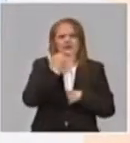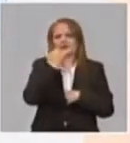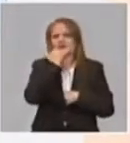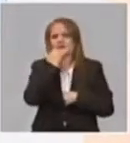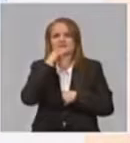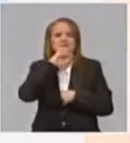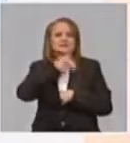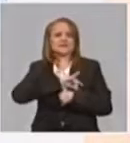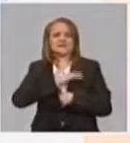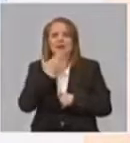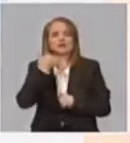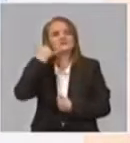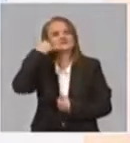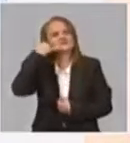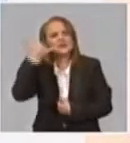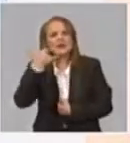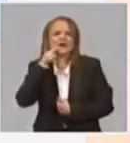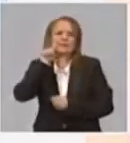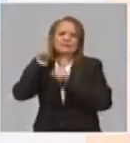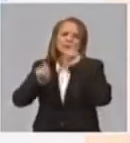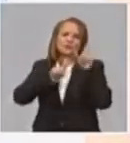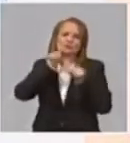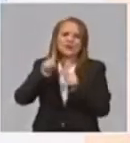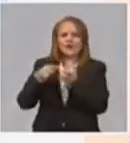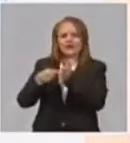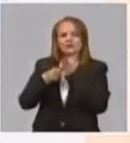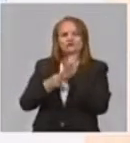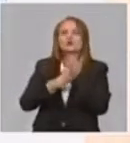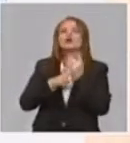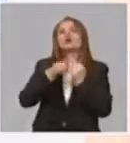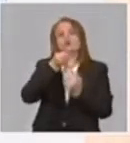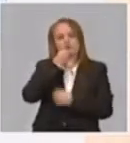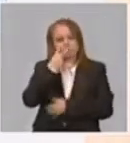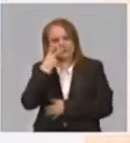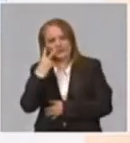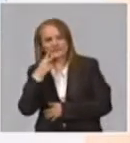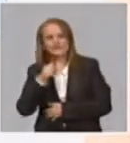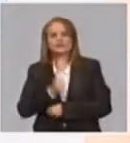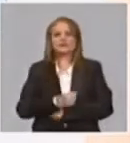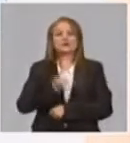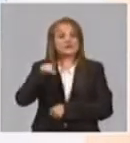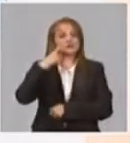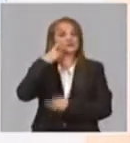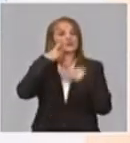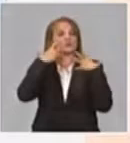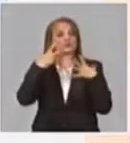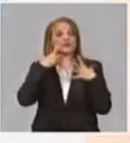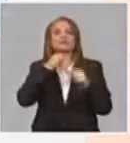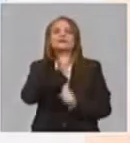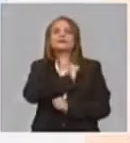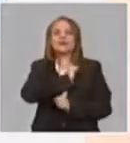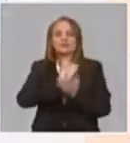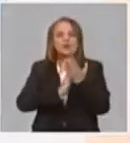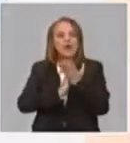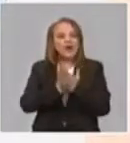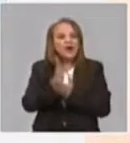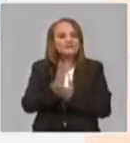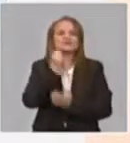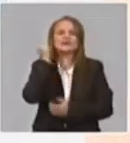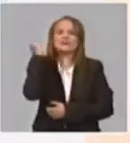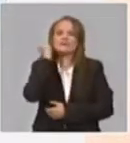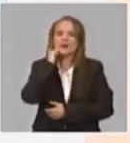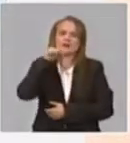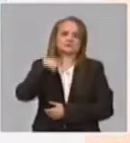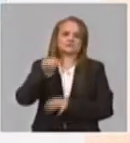para ser atendidas. Y eso es muy importante, y de hecho estamos planteando avanzar más en ese tema,